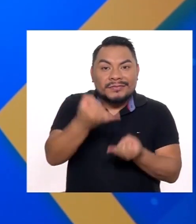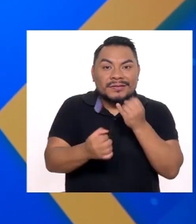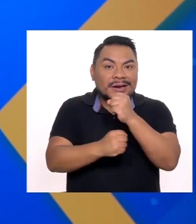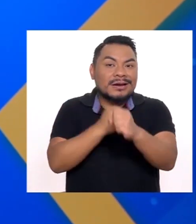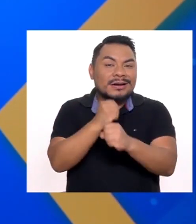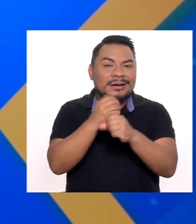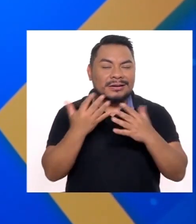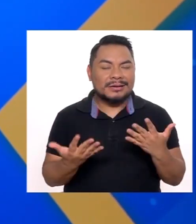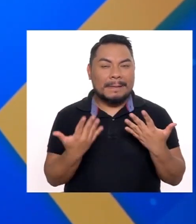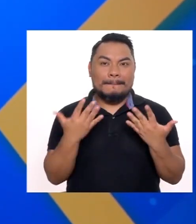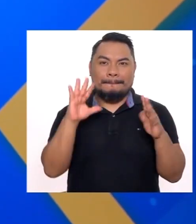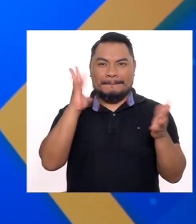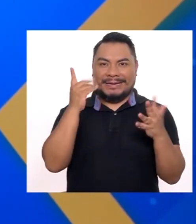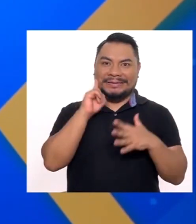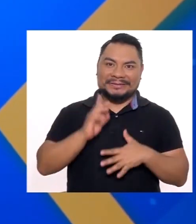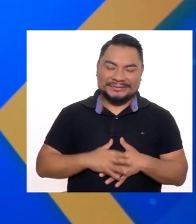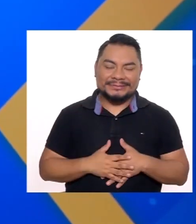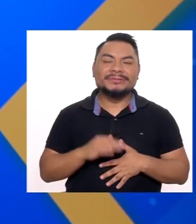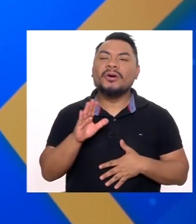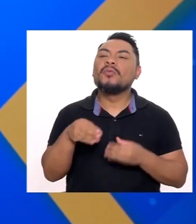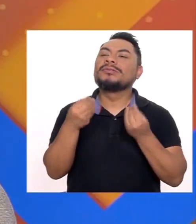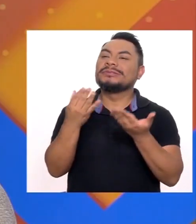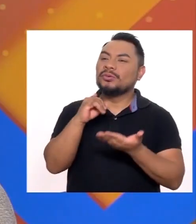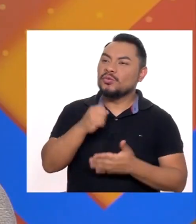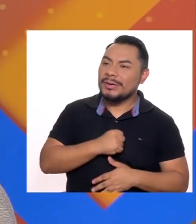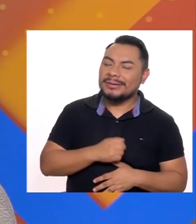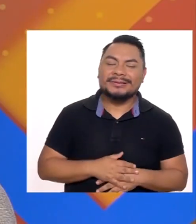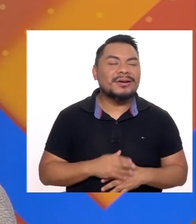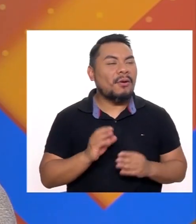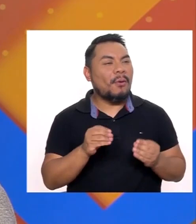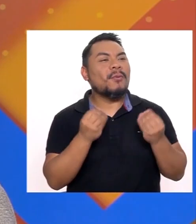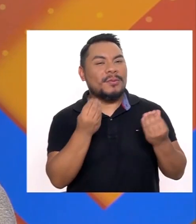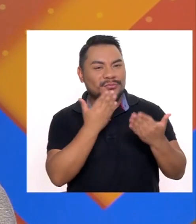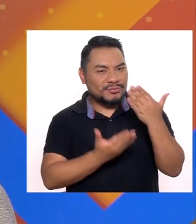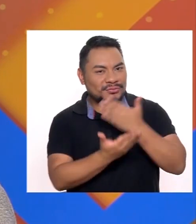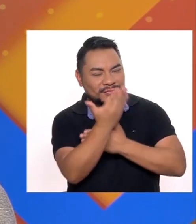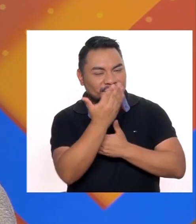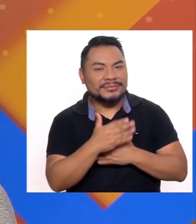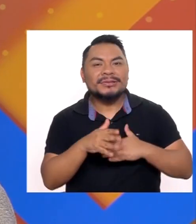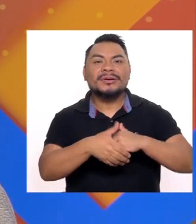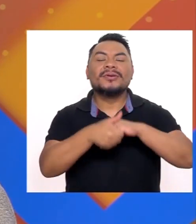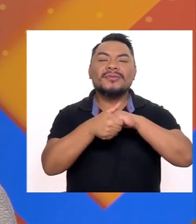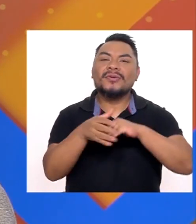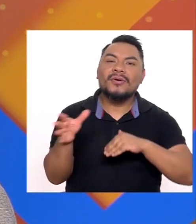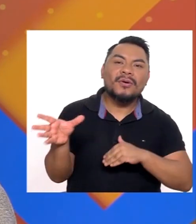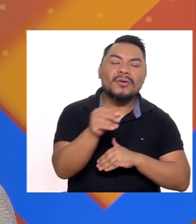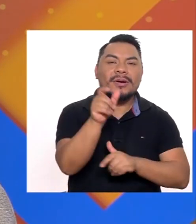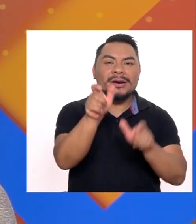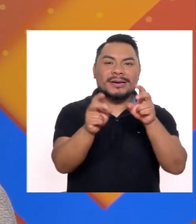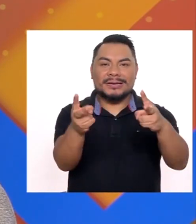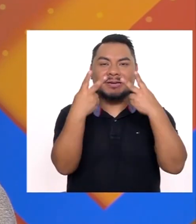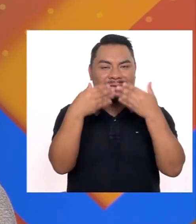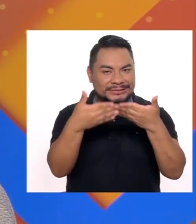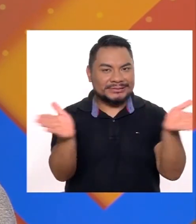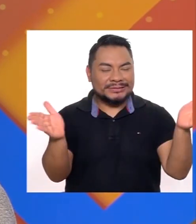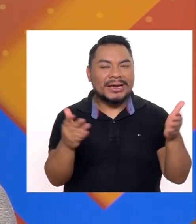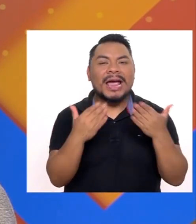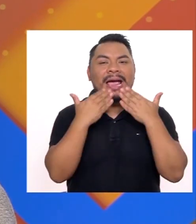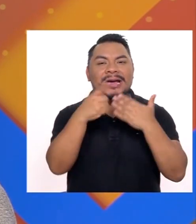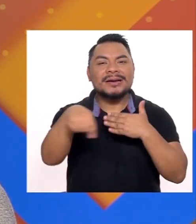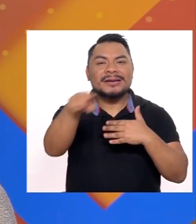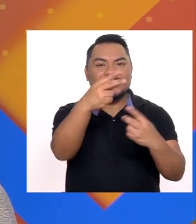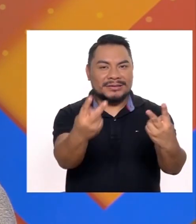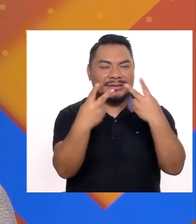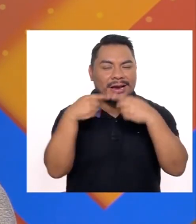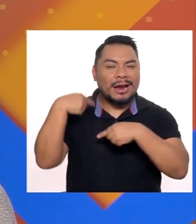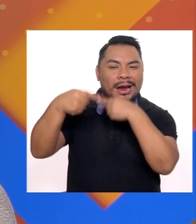el año Parece mentira ¿Qué tal Josué? Hola Gina, muy buenos días Y saludamos a todos los seguidores de Sin Barreras Gracias por